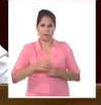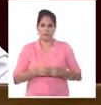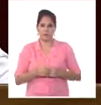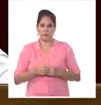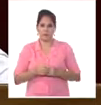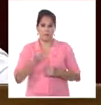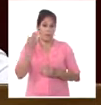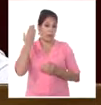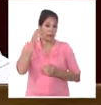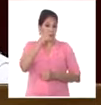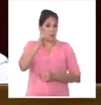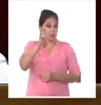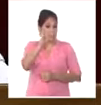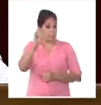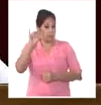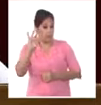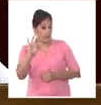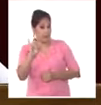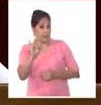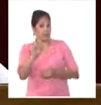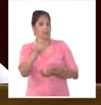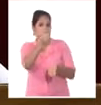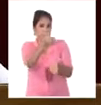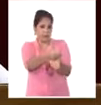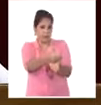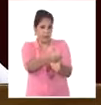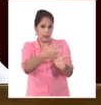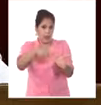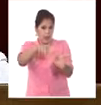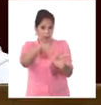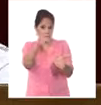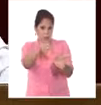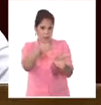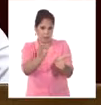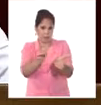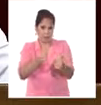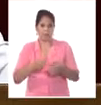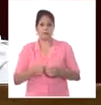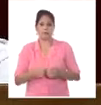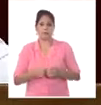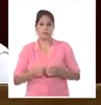1967 con Jerusalén Oriental como su capital.